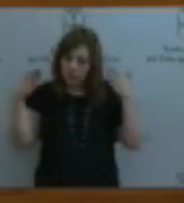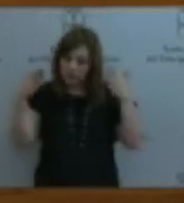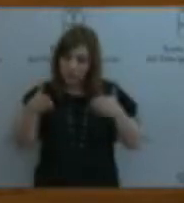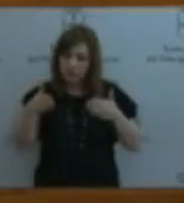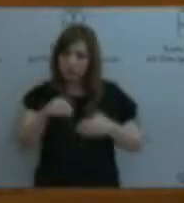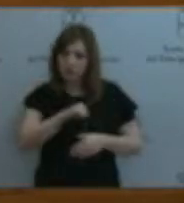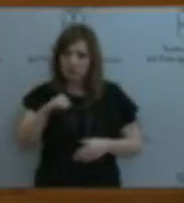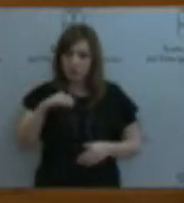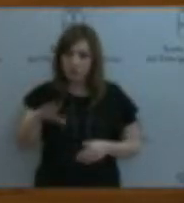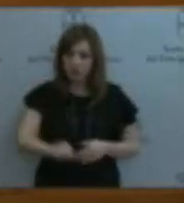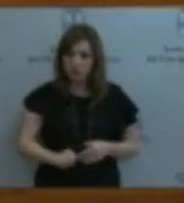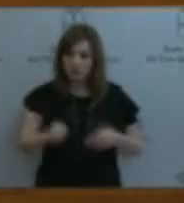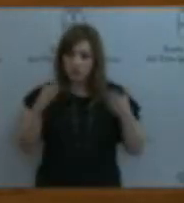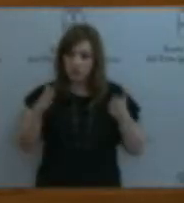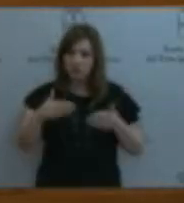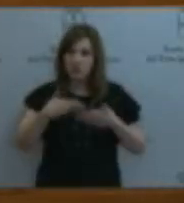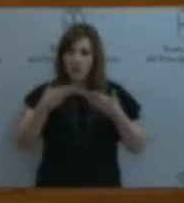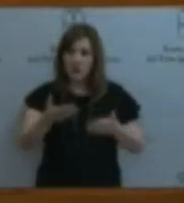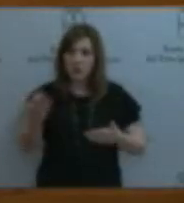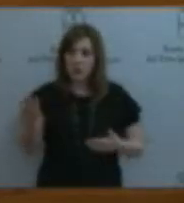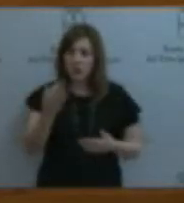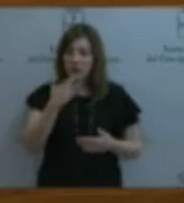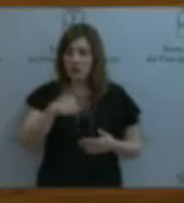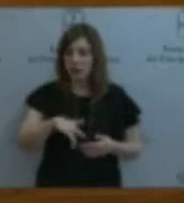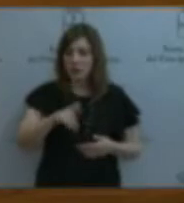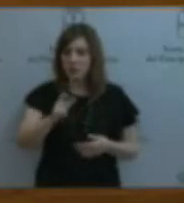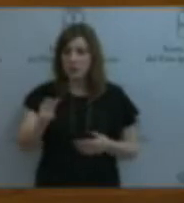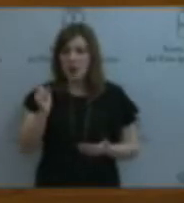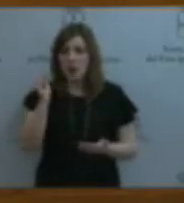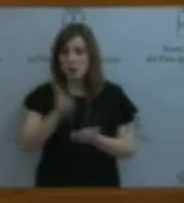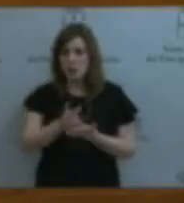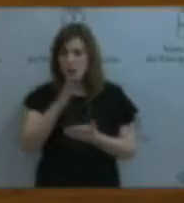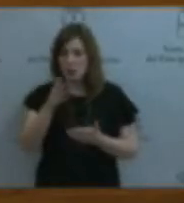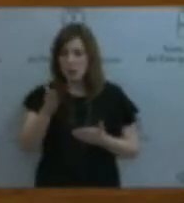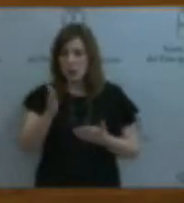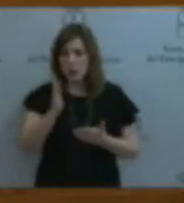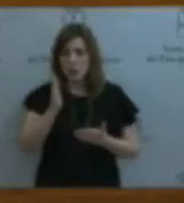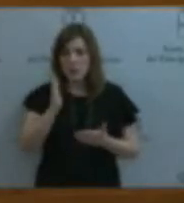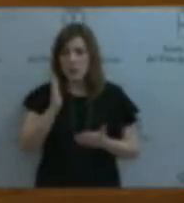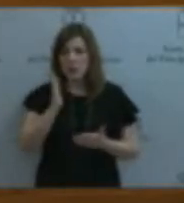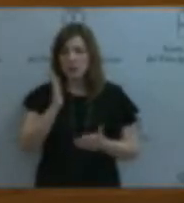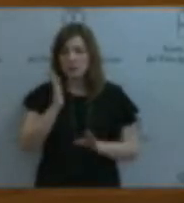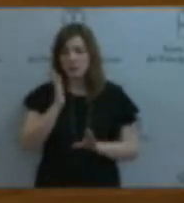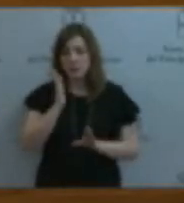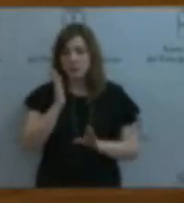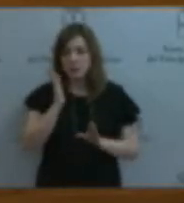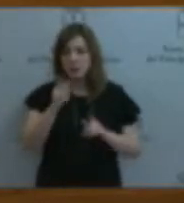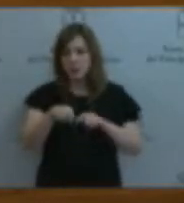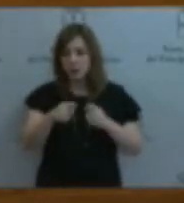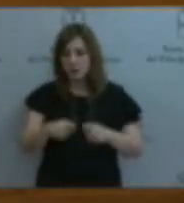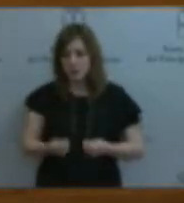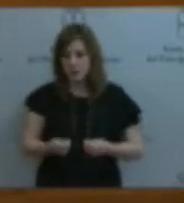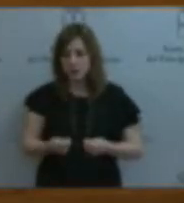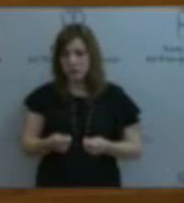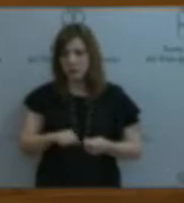privatizando su atención con la ayuda de quienes apuestan por el deterioro de nuestras residencias, mientras aseguran un spa para su